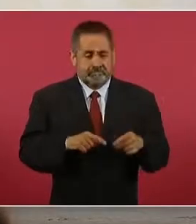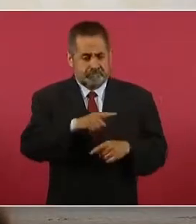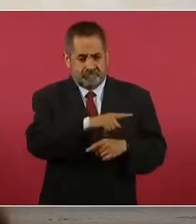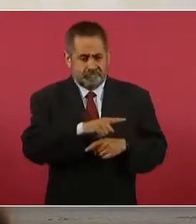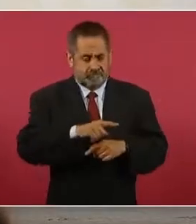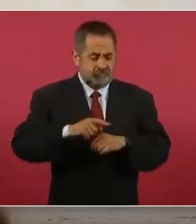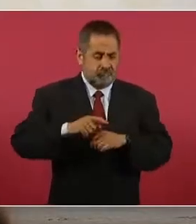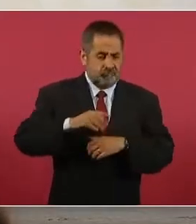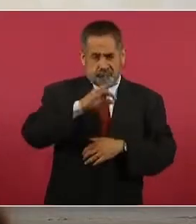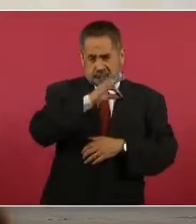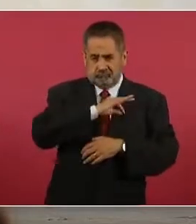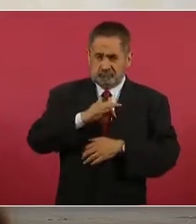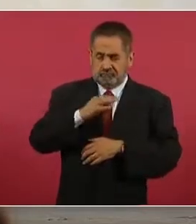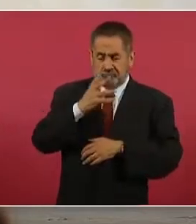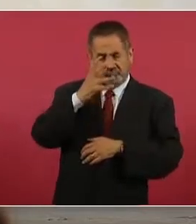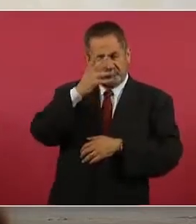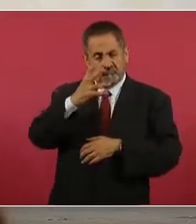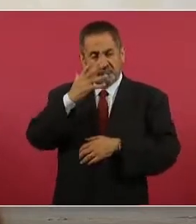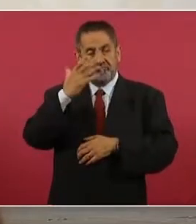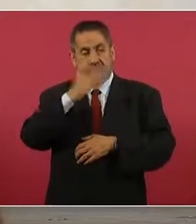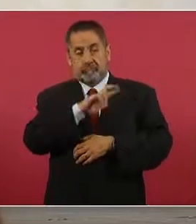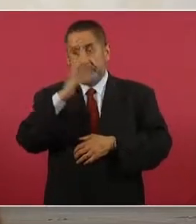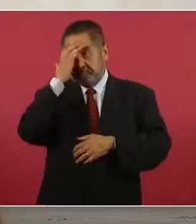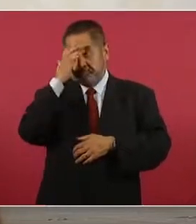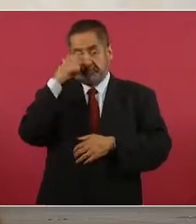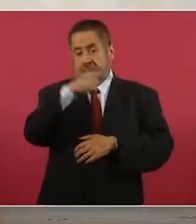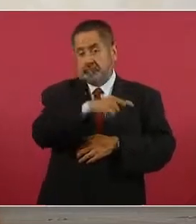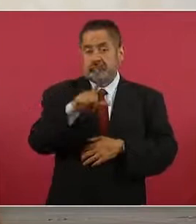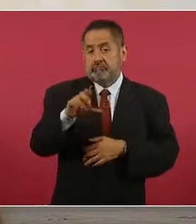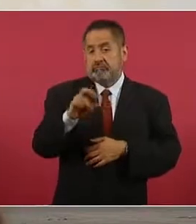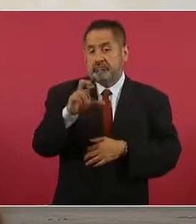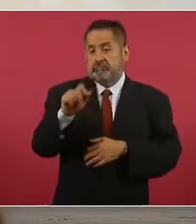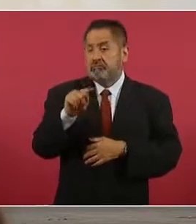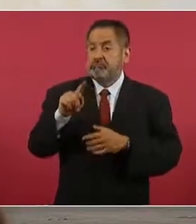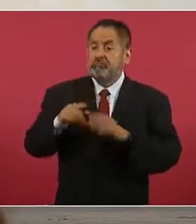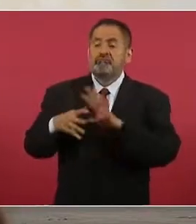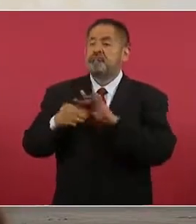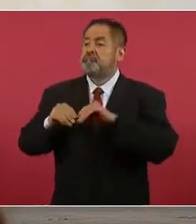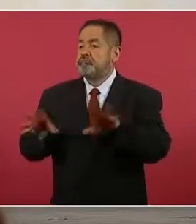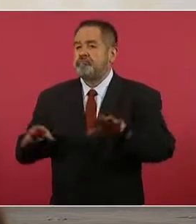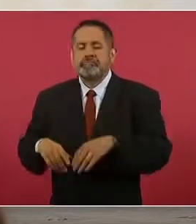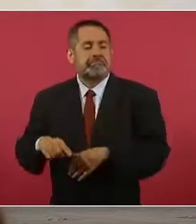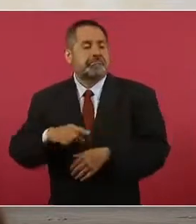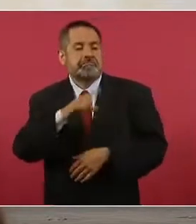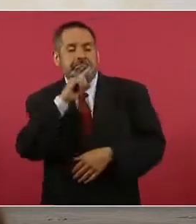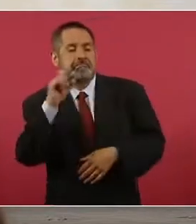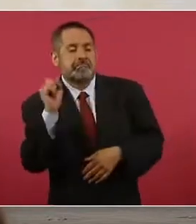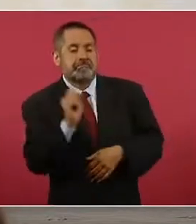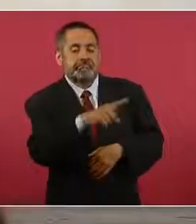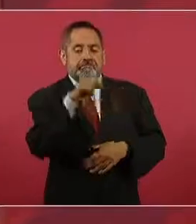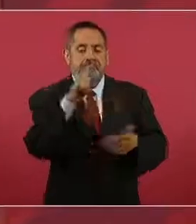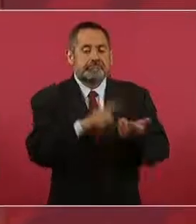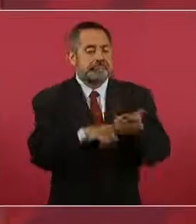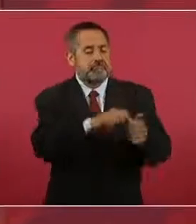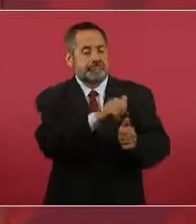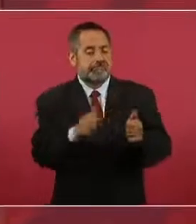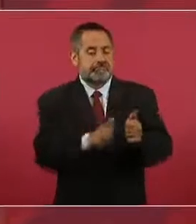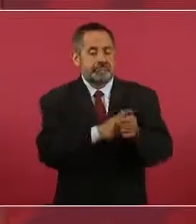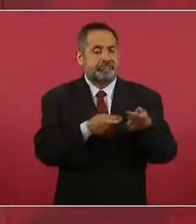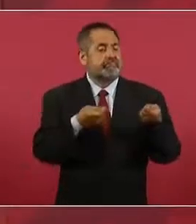si él trabaja